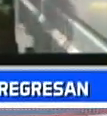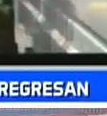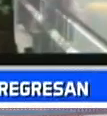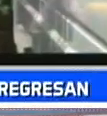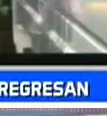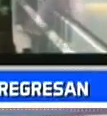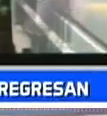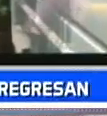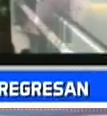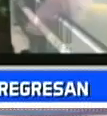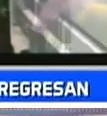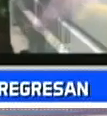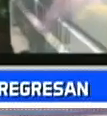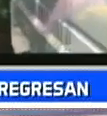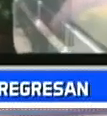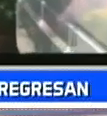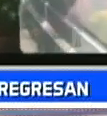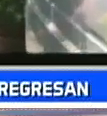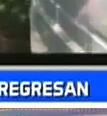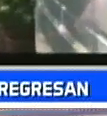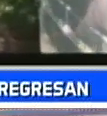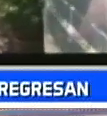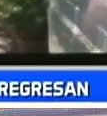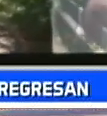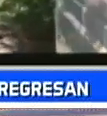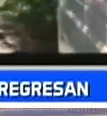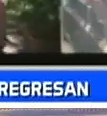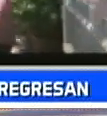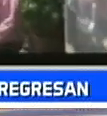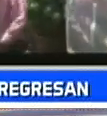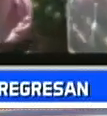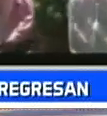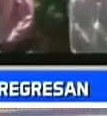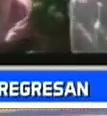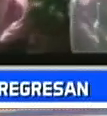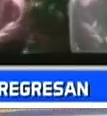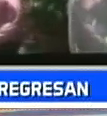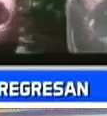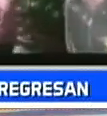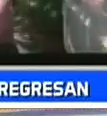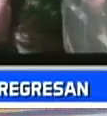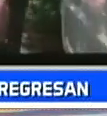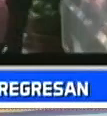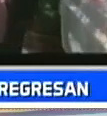Por parte de la presidenta de la Asamblea Nacional Constituyente.